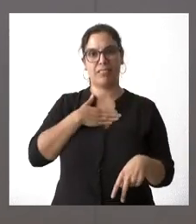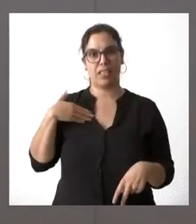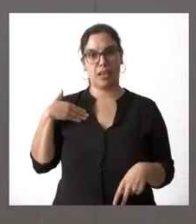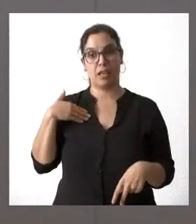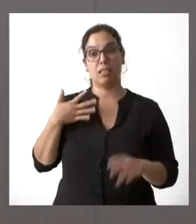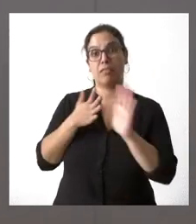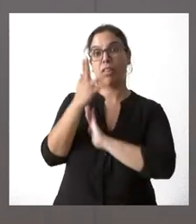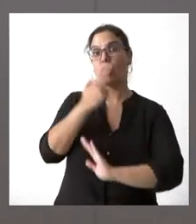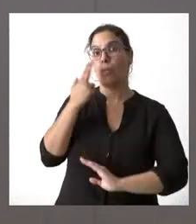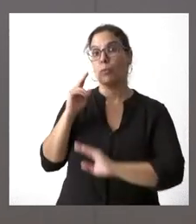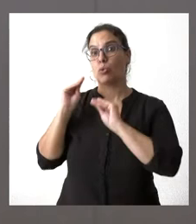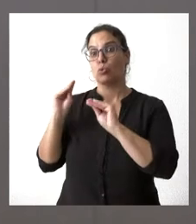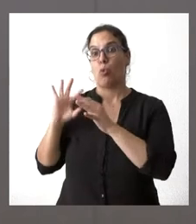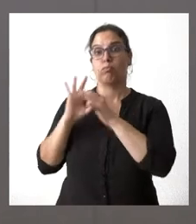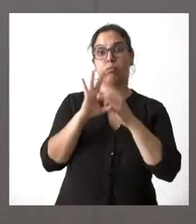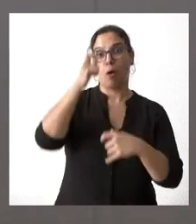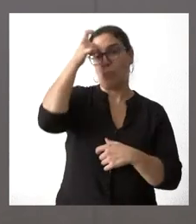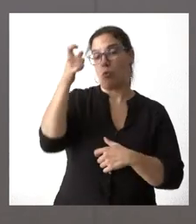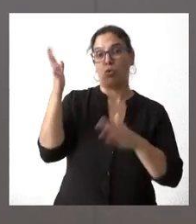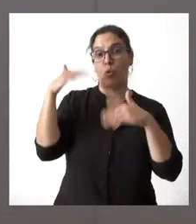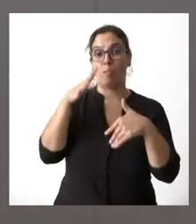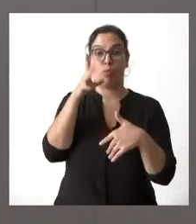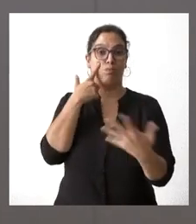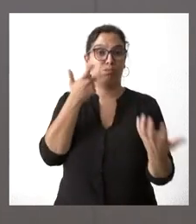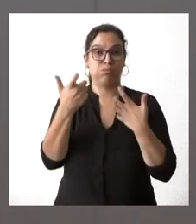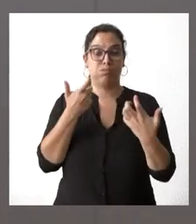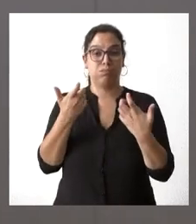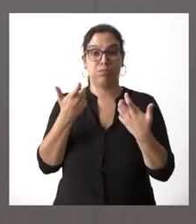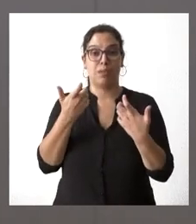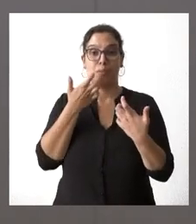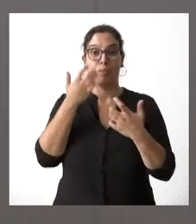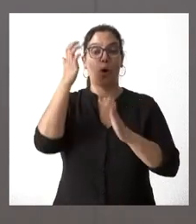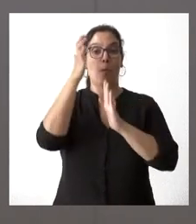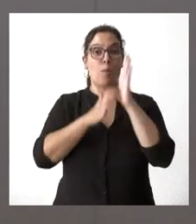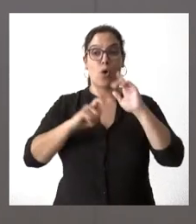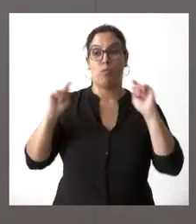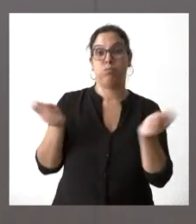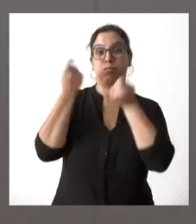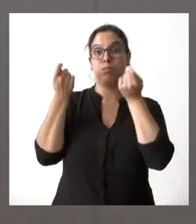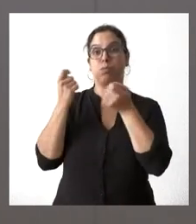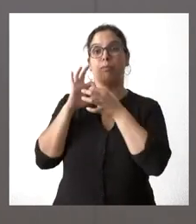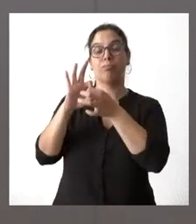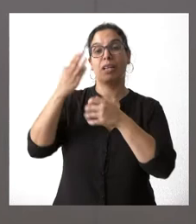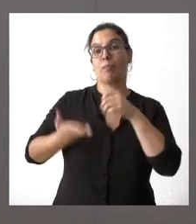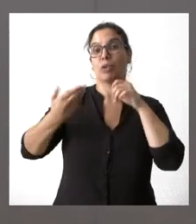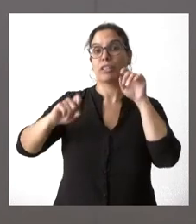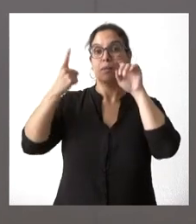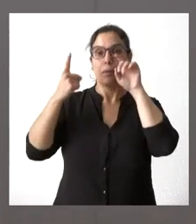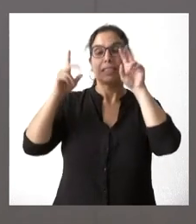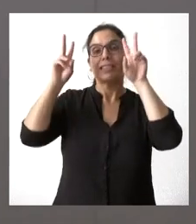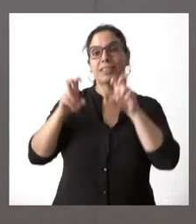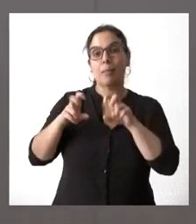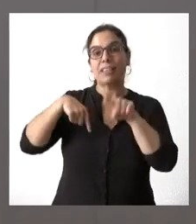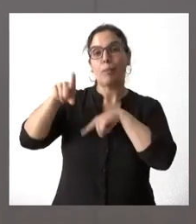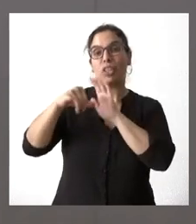compromiso con el mundo rural se manifiesta cuando una de las cuestiones más importantes del bono que se ha anunciado es el que tiene que ver con el transporte de